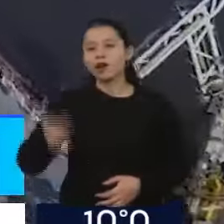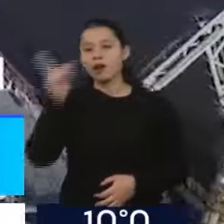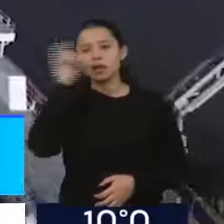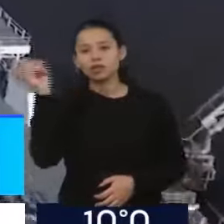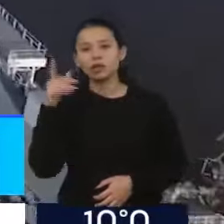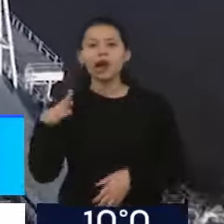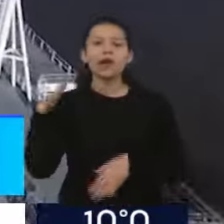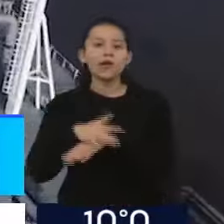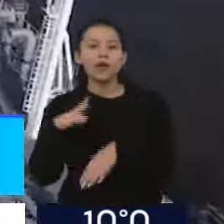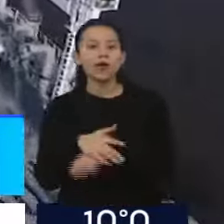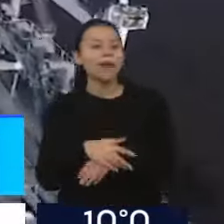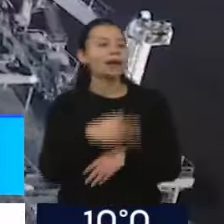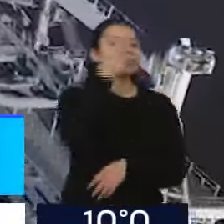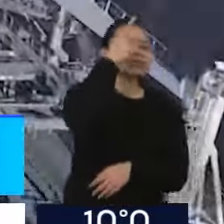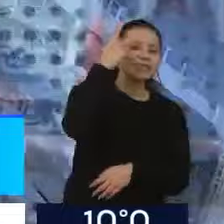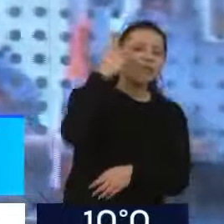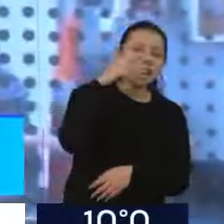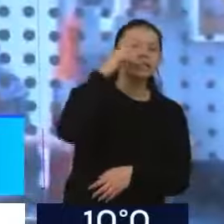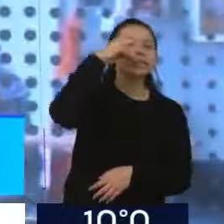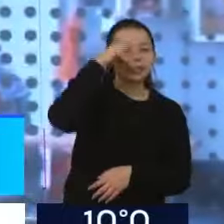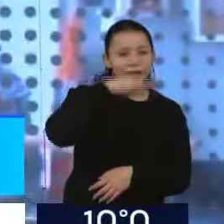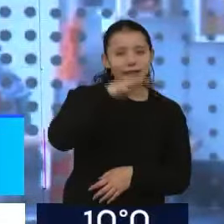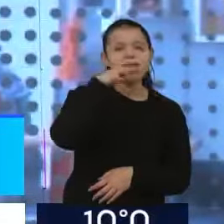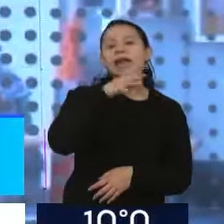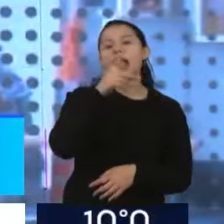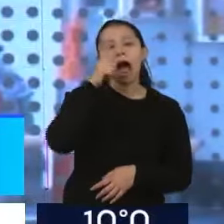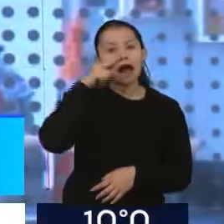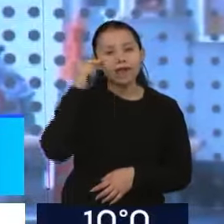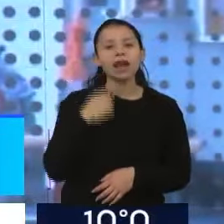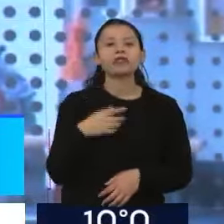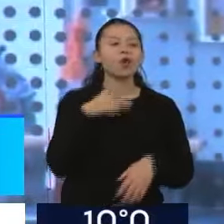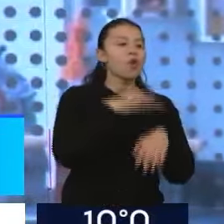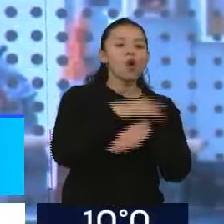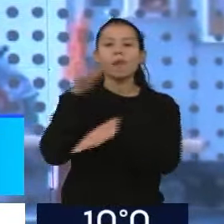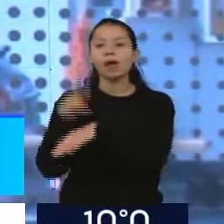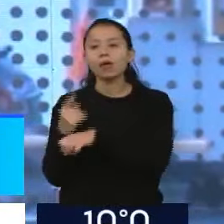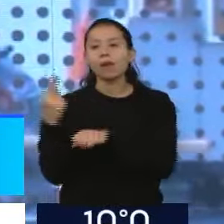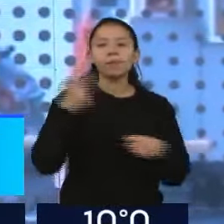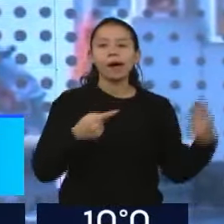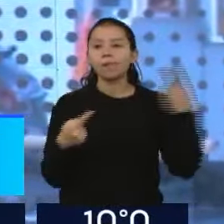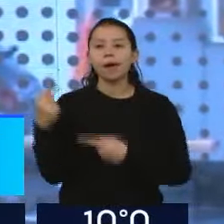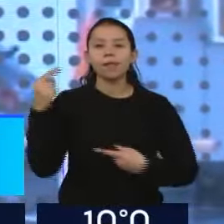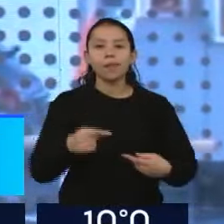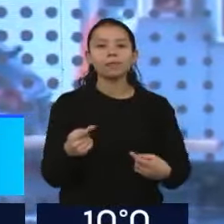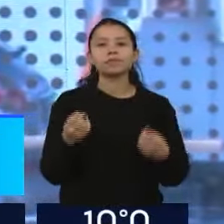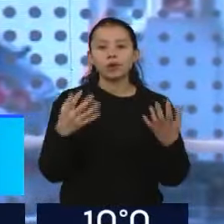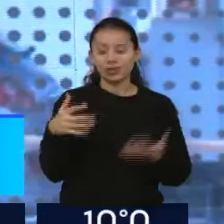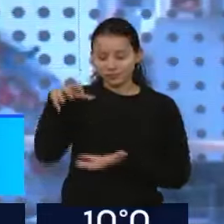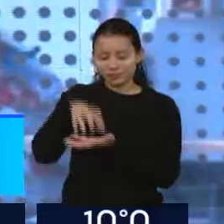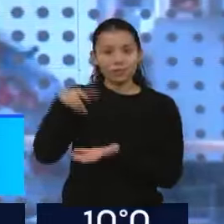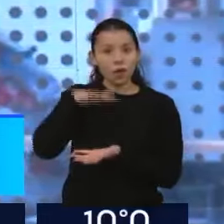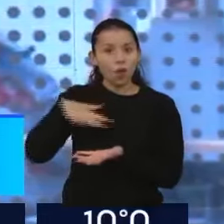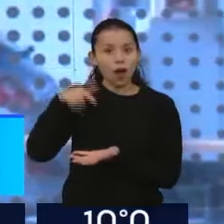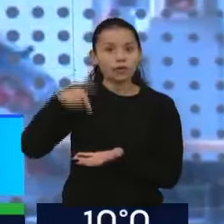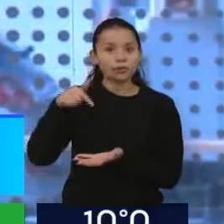Cristina Fernández de Kirchner y Alberto Fernández sobre, bueno, que debería estar funcionando el gasoducto Néstor Kirchner al menos al